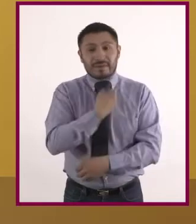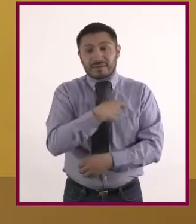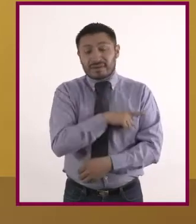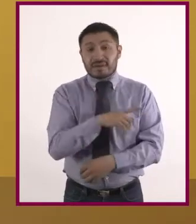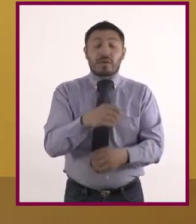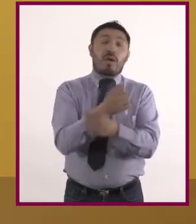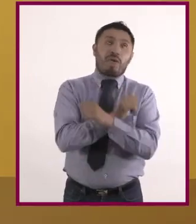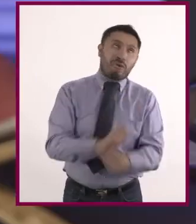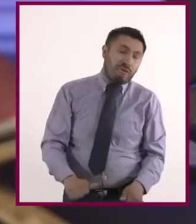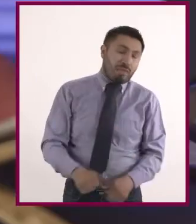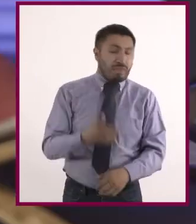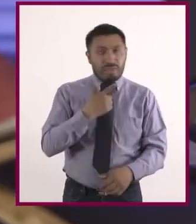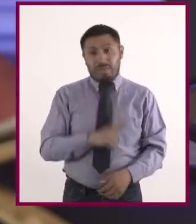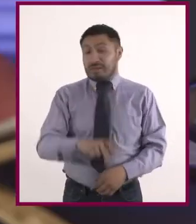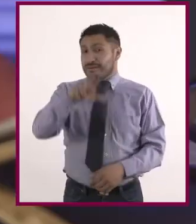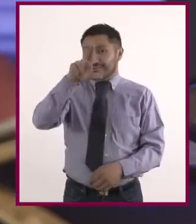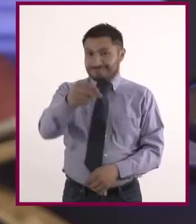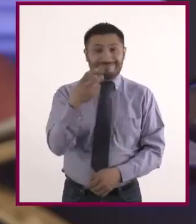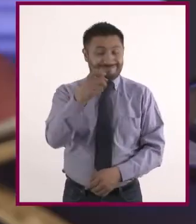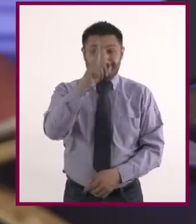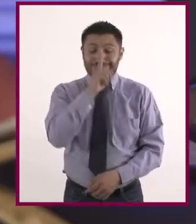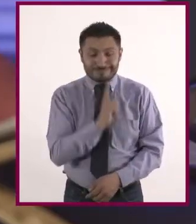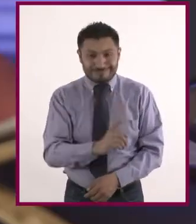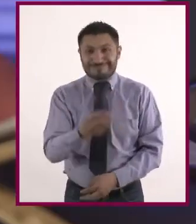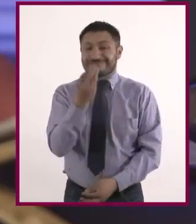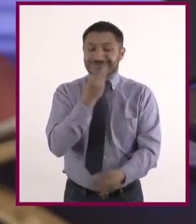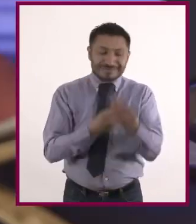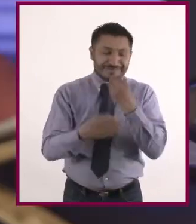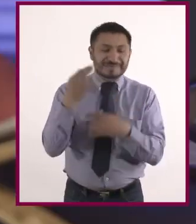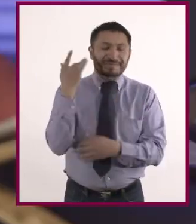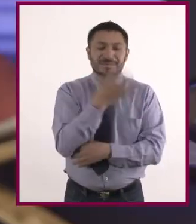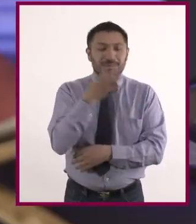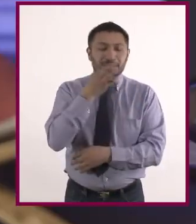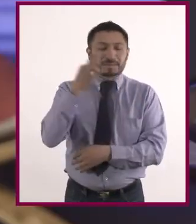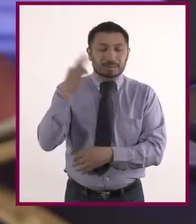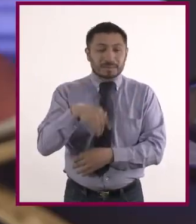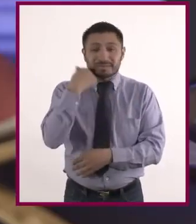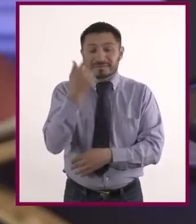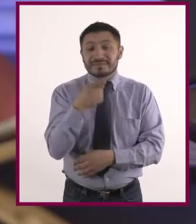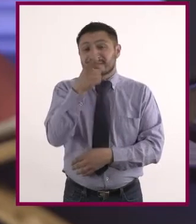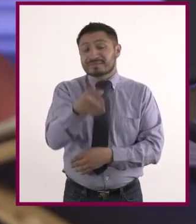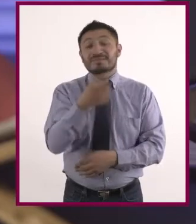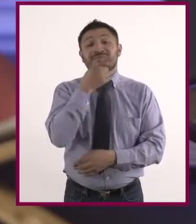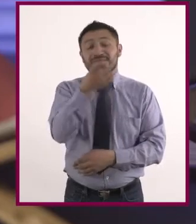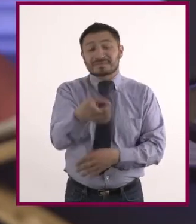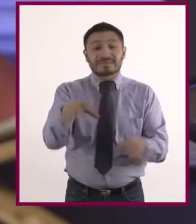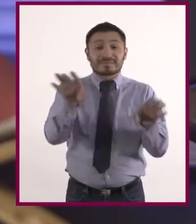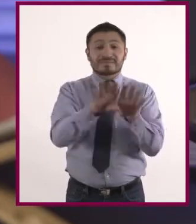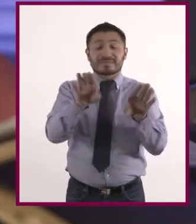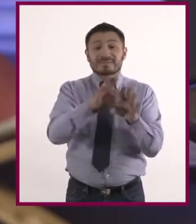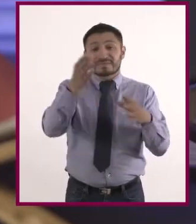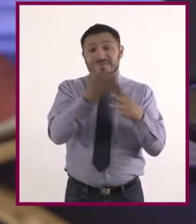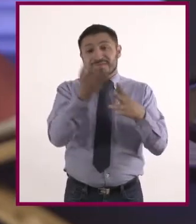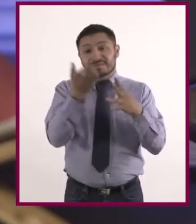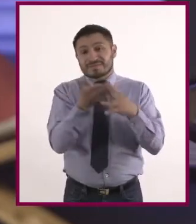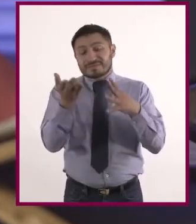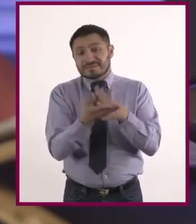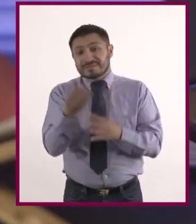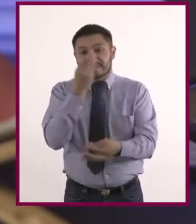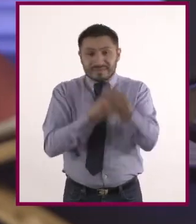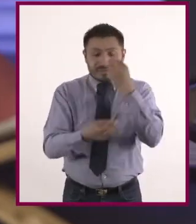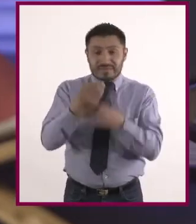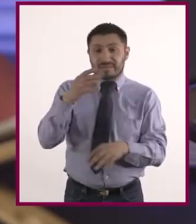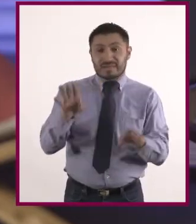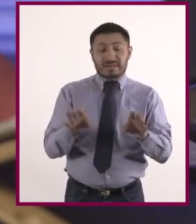ser aburrido y desagradable. Oye, en lo que disfruto esta deliciosa hamburguesa, me gustaría que nos platicaras cómo se clasifican los alimentos